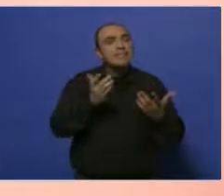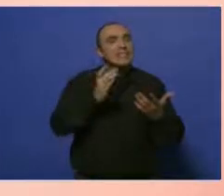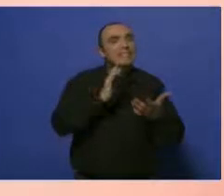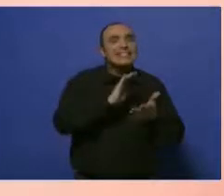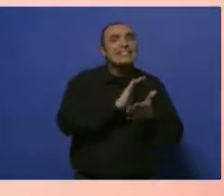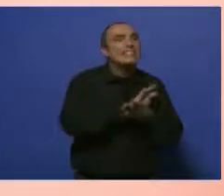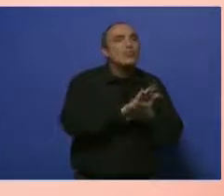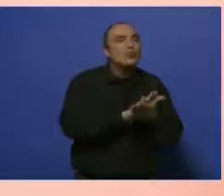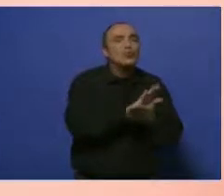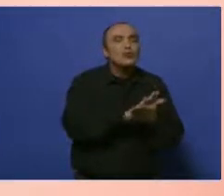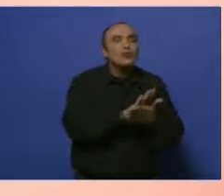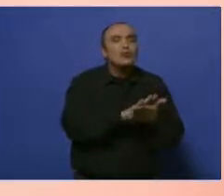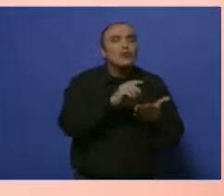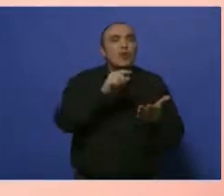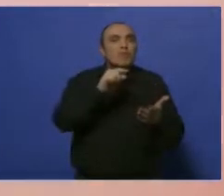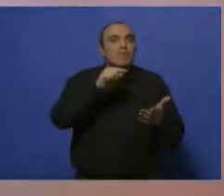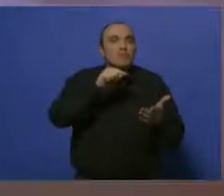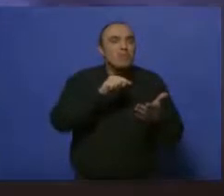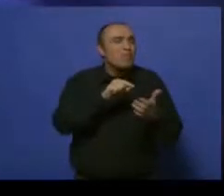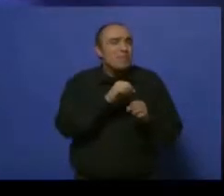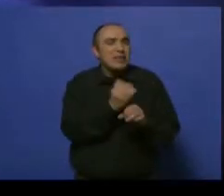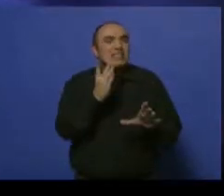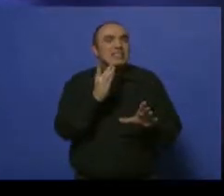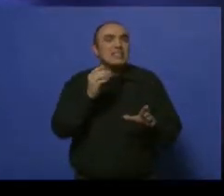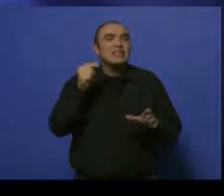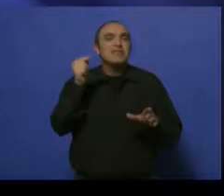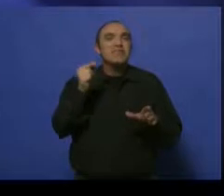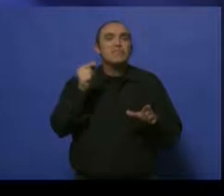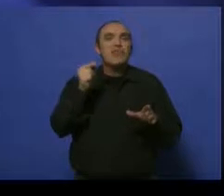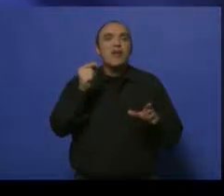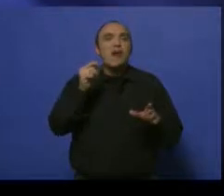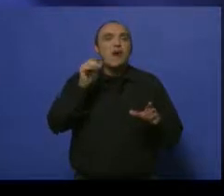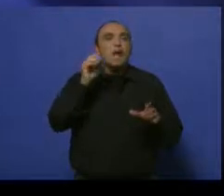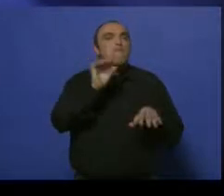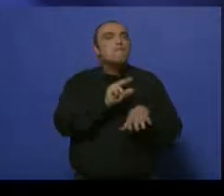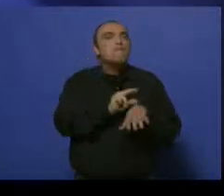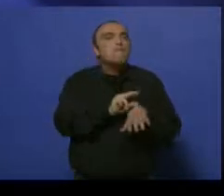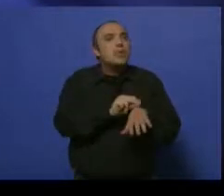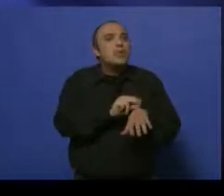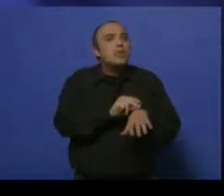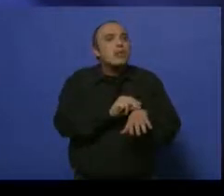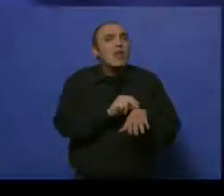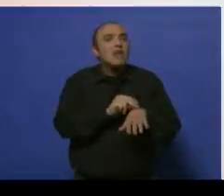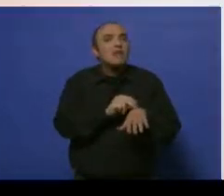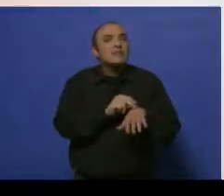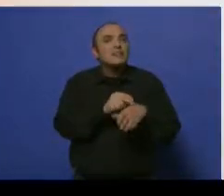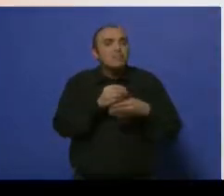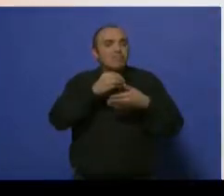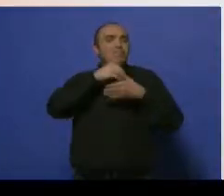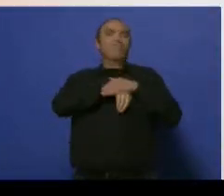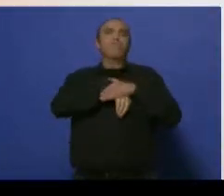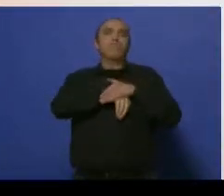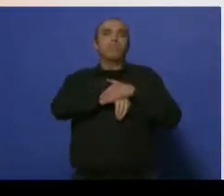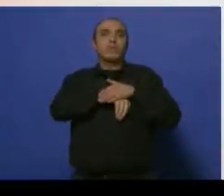una enfermedad diseminada o una enfermedad invasiva. Ese tipo de enfermedad producida sí requiere una